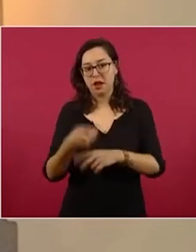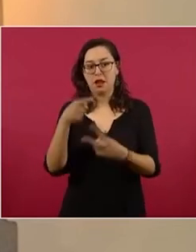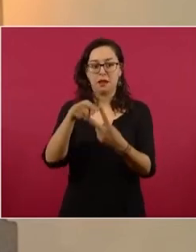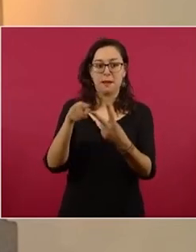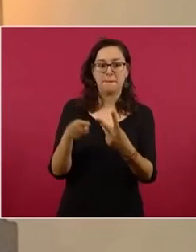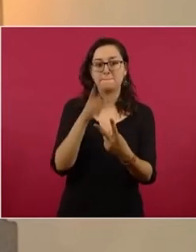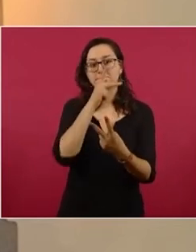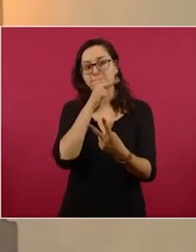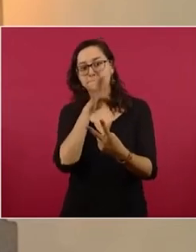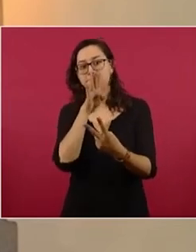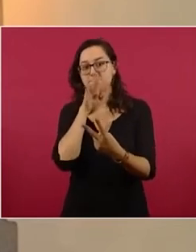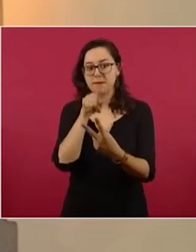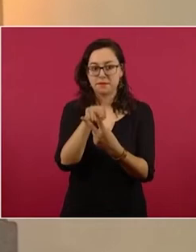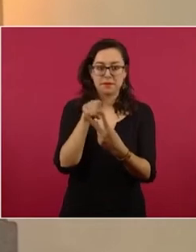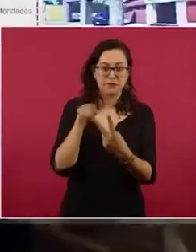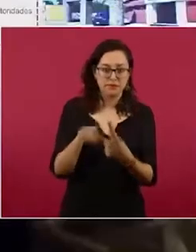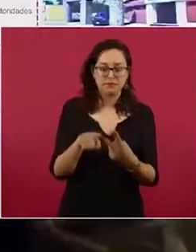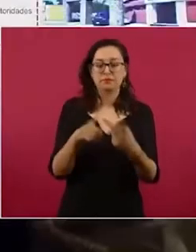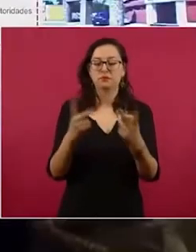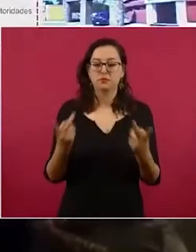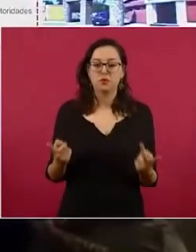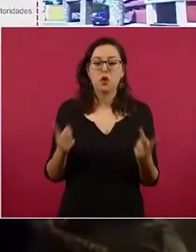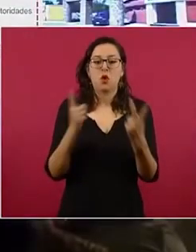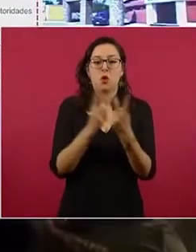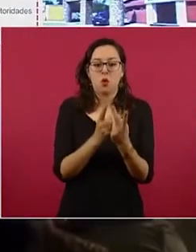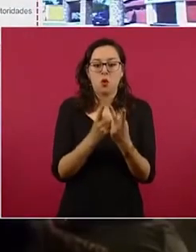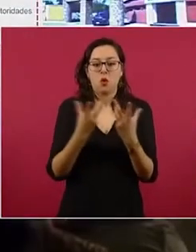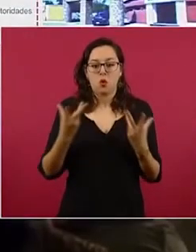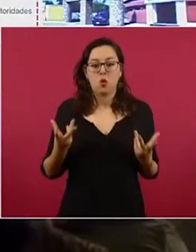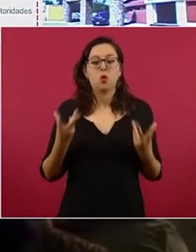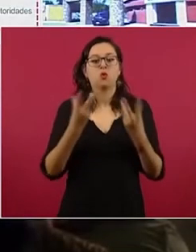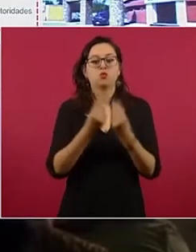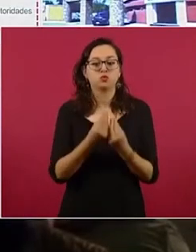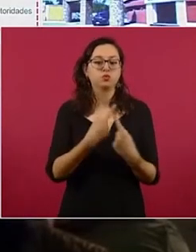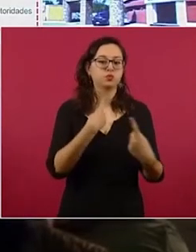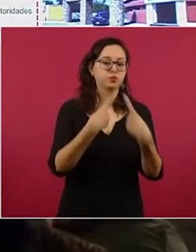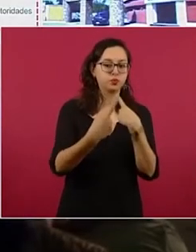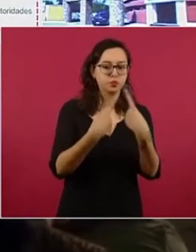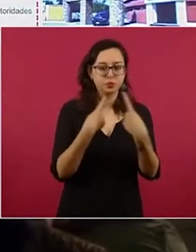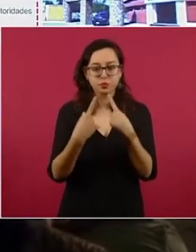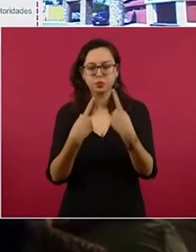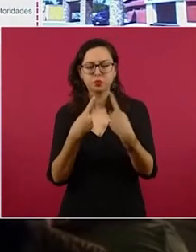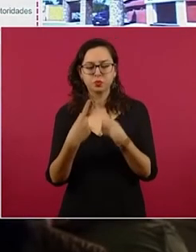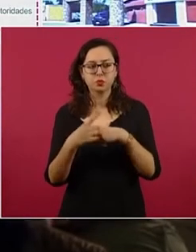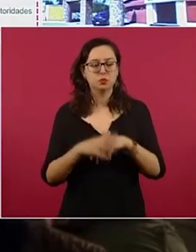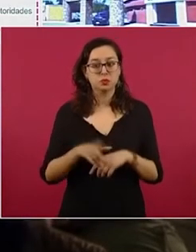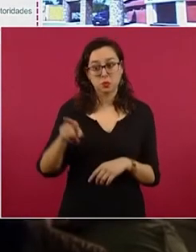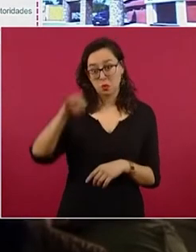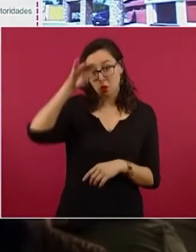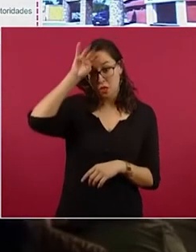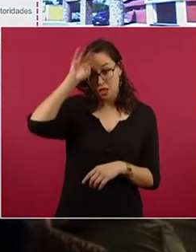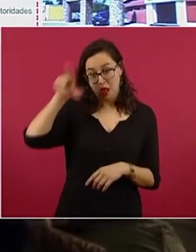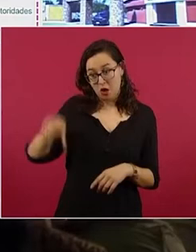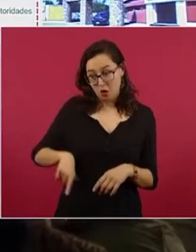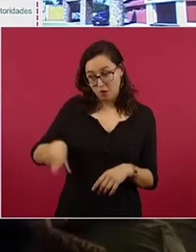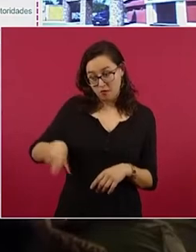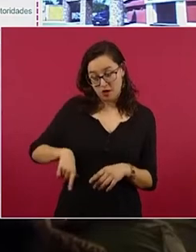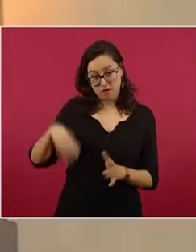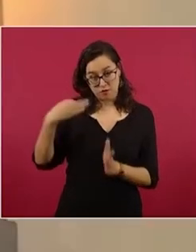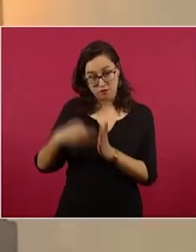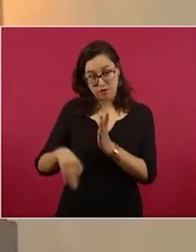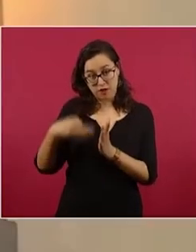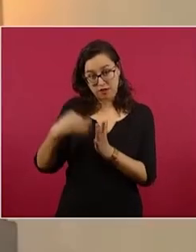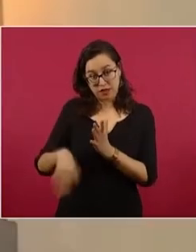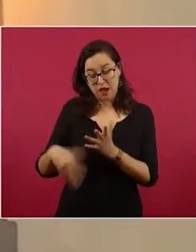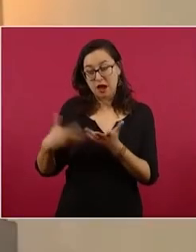Basaldúa y hay el compromiso de robustecer la colaboración para agotar